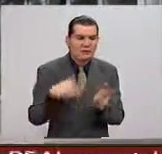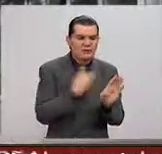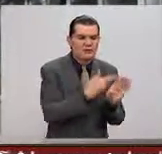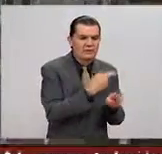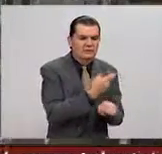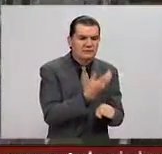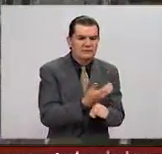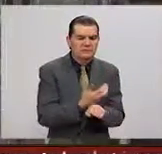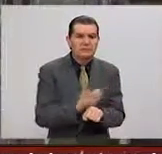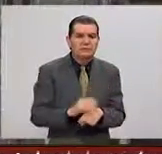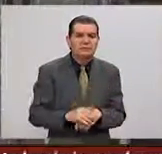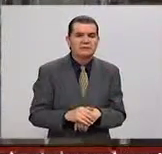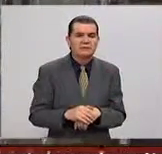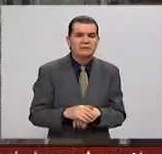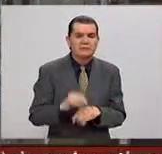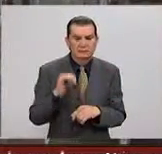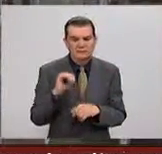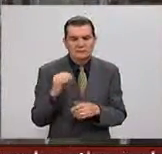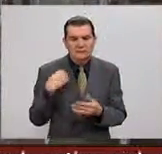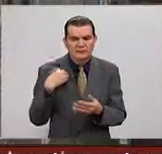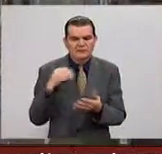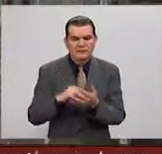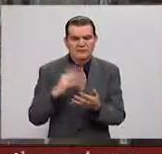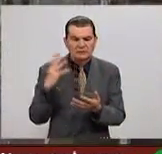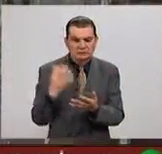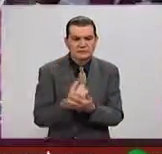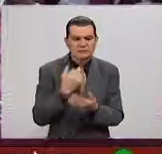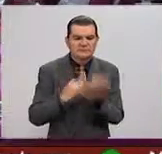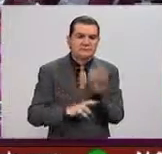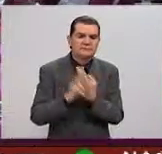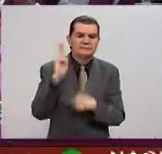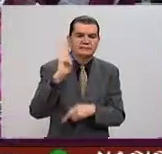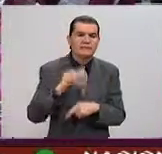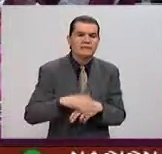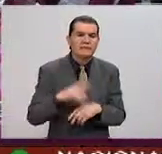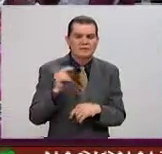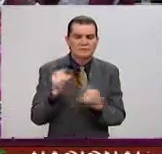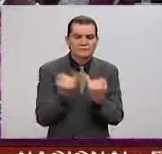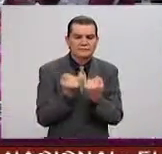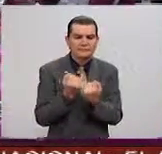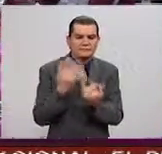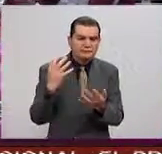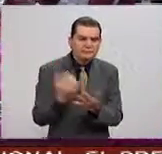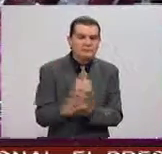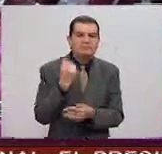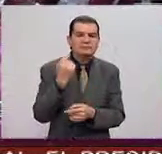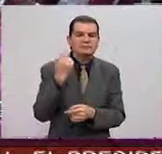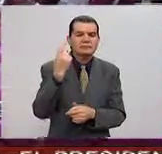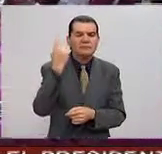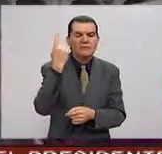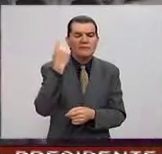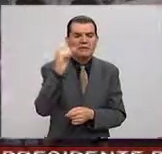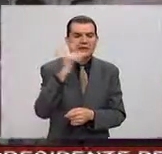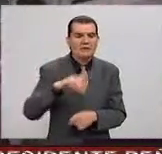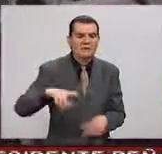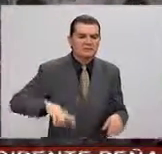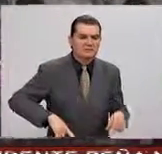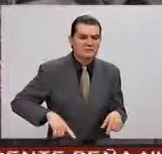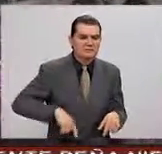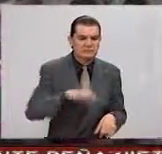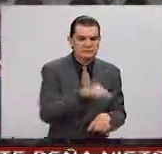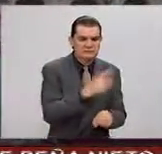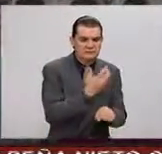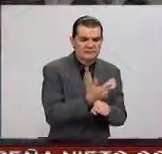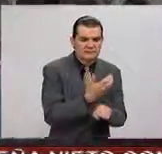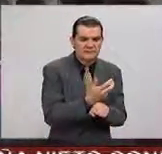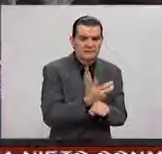Estados Unidos. Por tanto, esto sí, es también un triunfo de la Revolución, yo creo que es también un triunfo para el gobierno de los Estados Unidos